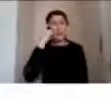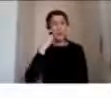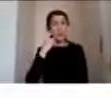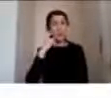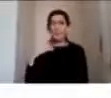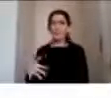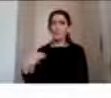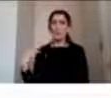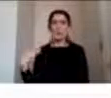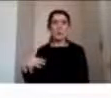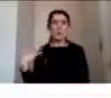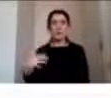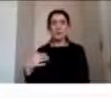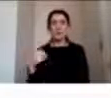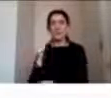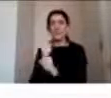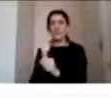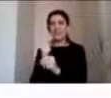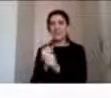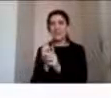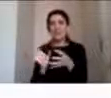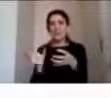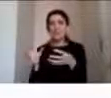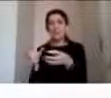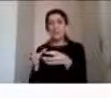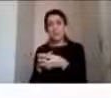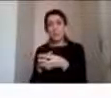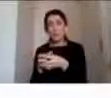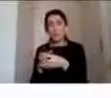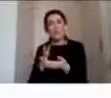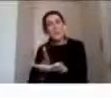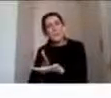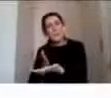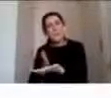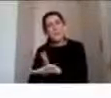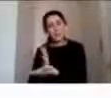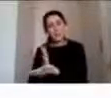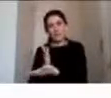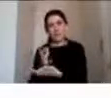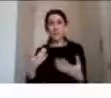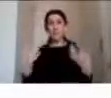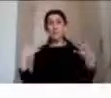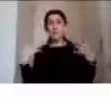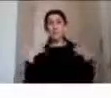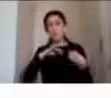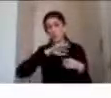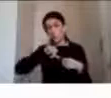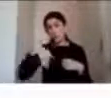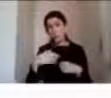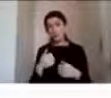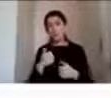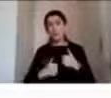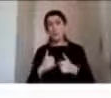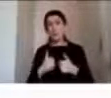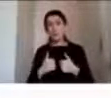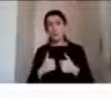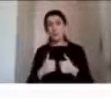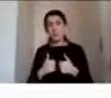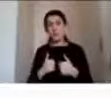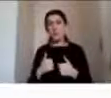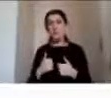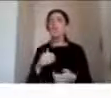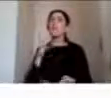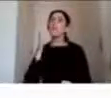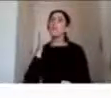trabajo en equipo desde el momento cero aquí hay una responsabilidad de nosotros como profesionales de poder hacer más visibles estos temas